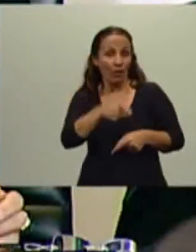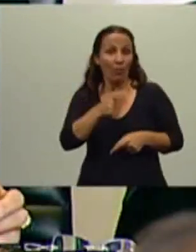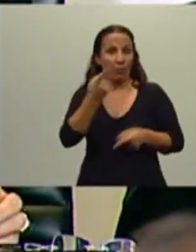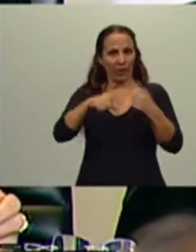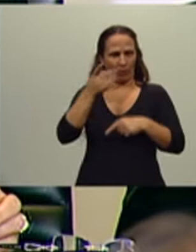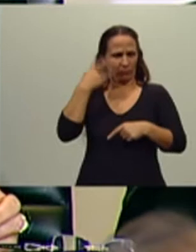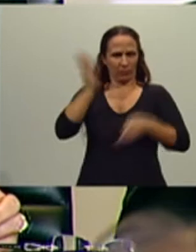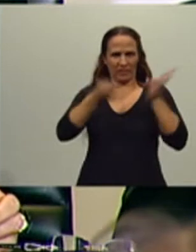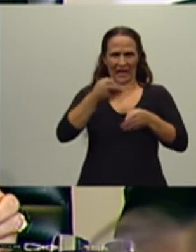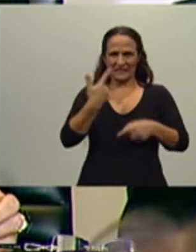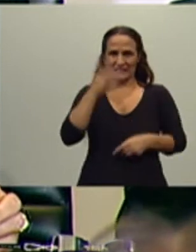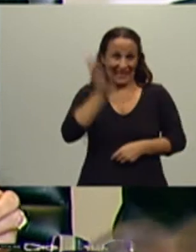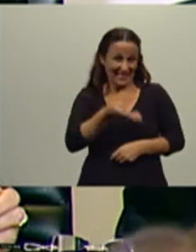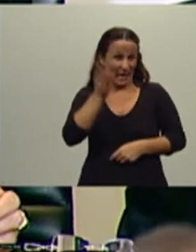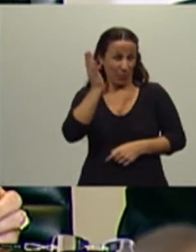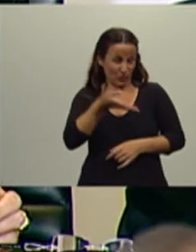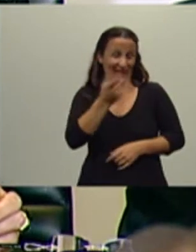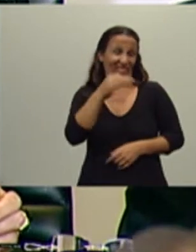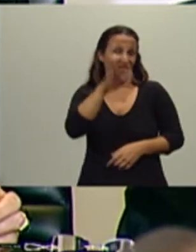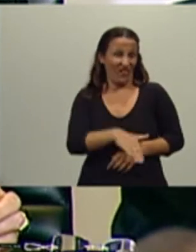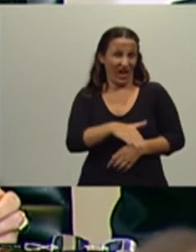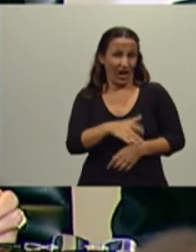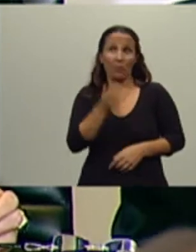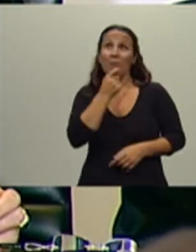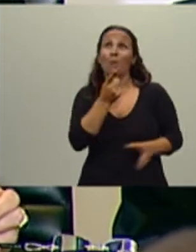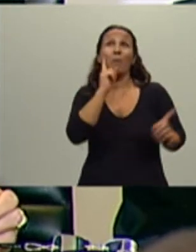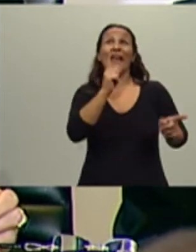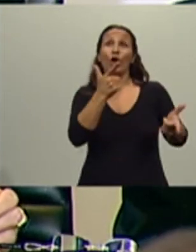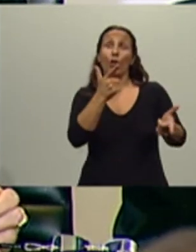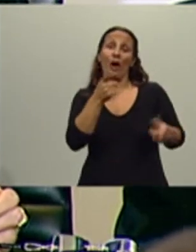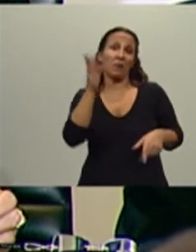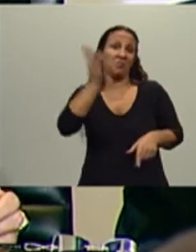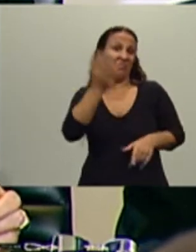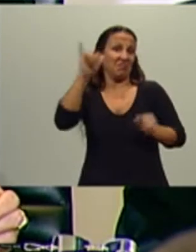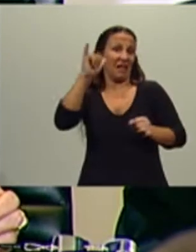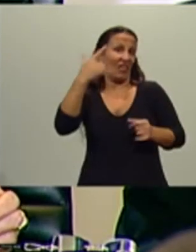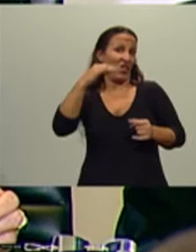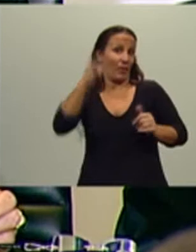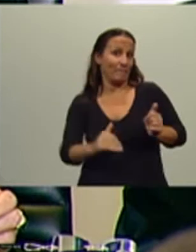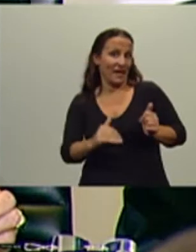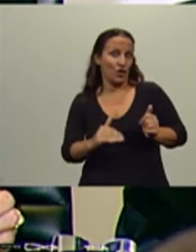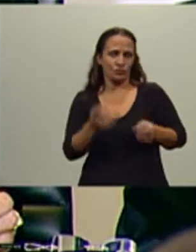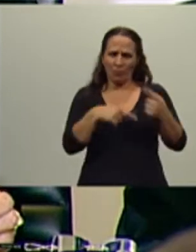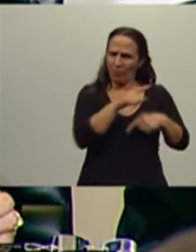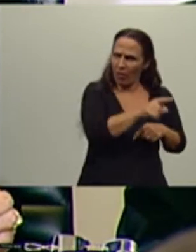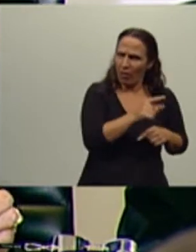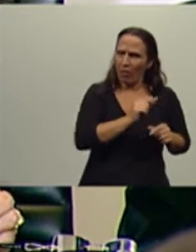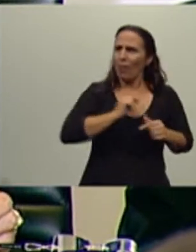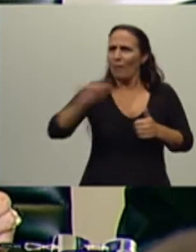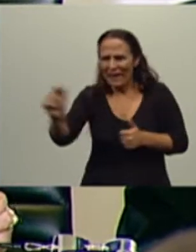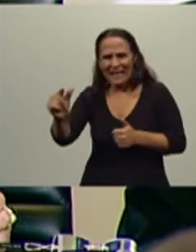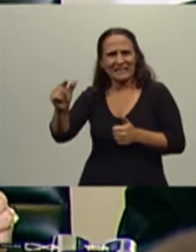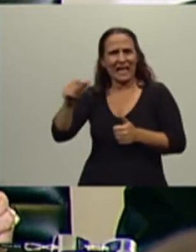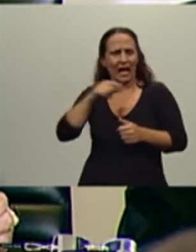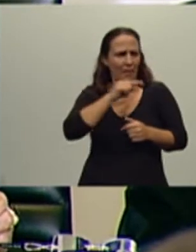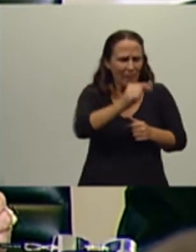cuanto menor es el riesgo, menor debe ser la tasa de interés. Sin embargo, menor es el riesgo porque prestan a millones de